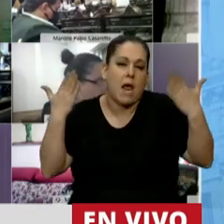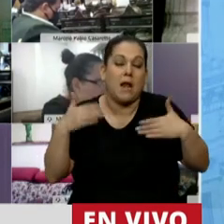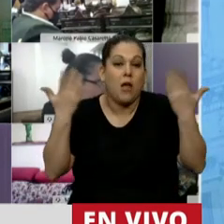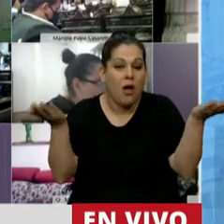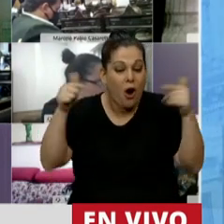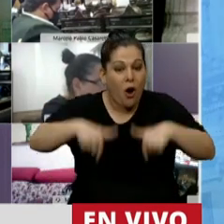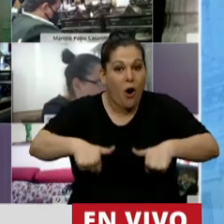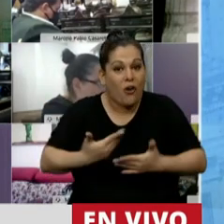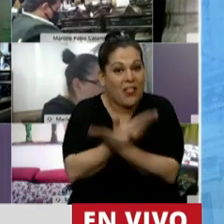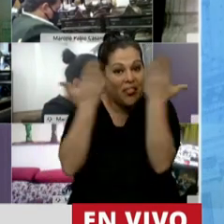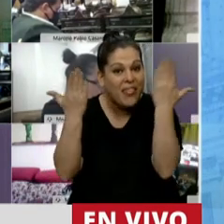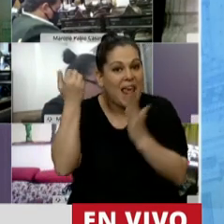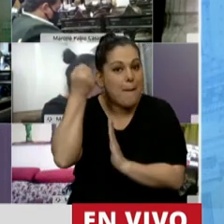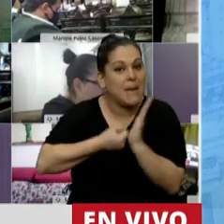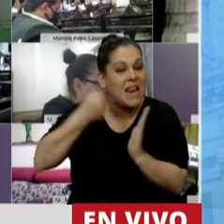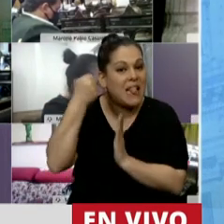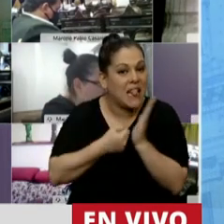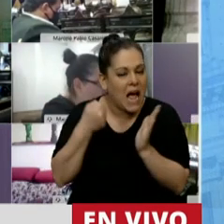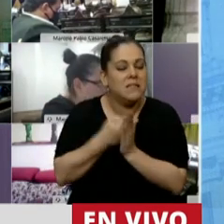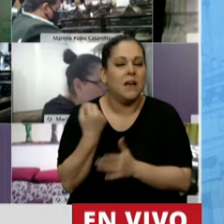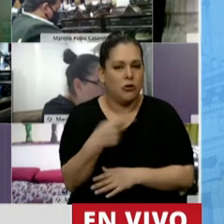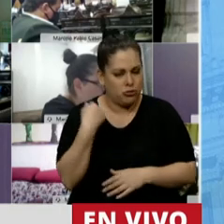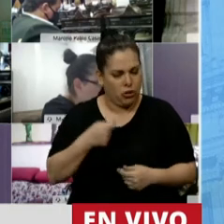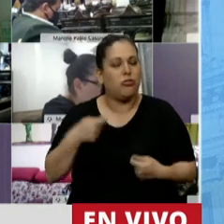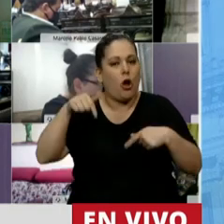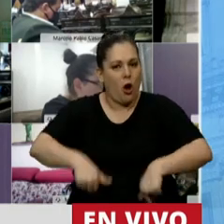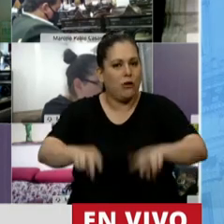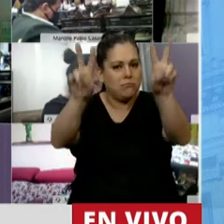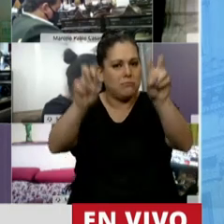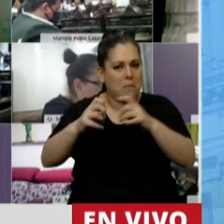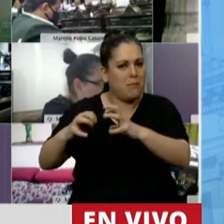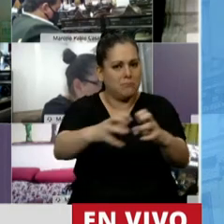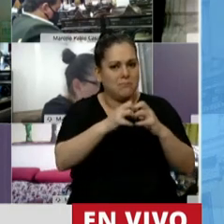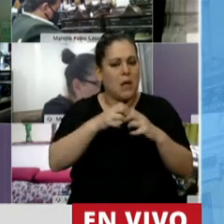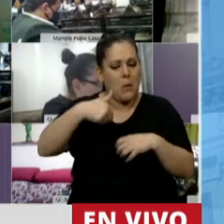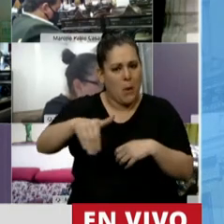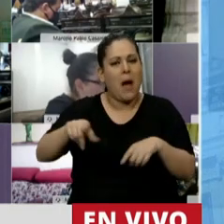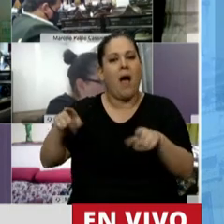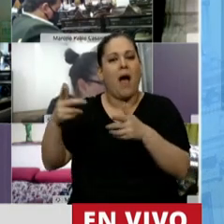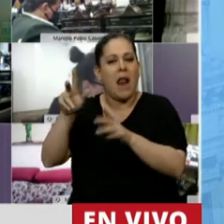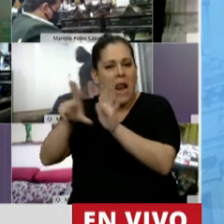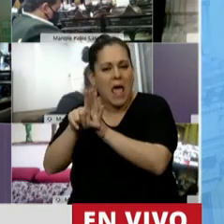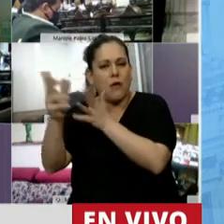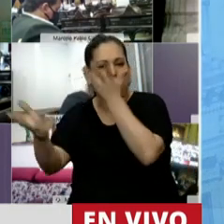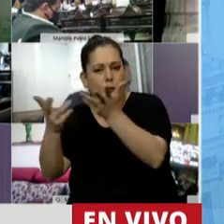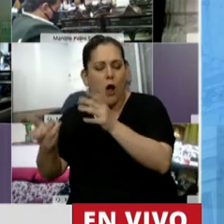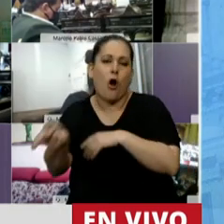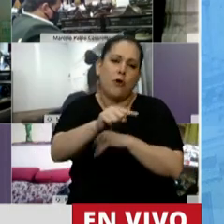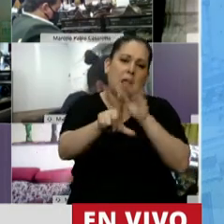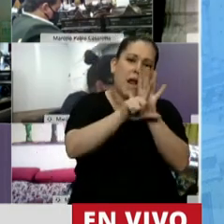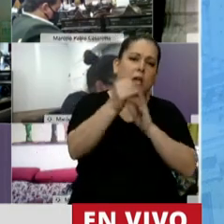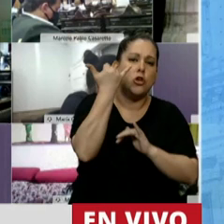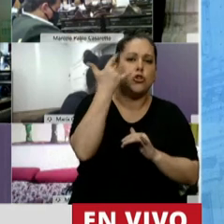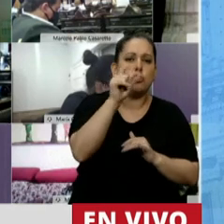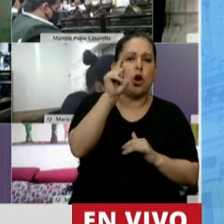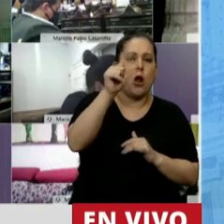las militancias estemos tratando el aporte extraordinario como vamos a tratar la Ley del Fuego, como vamos a tratar la Ley Yolanda, porque es